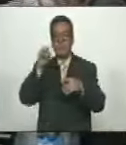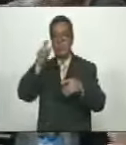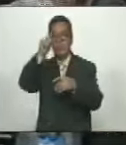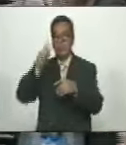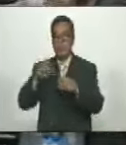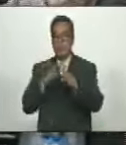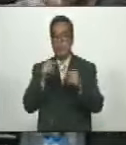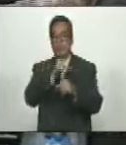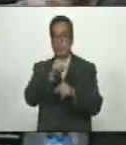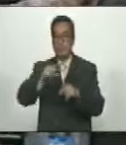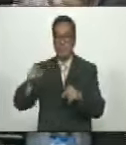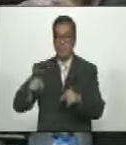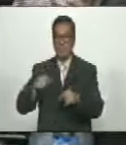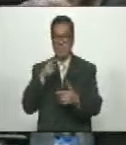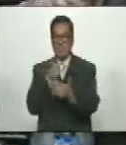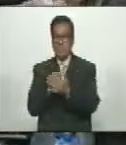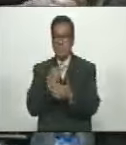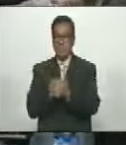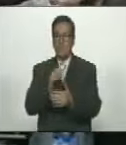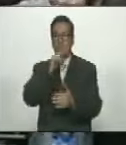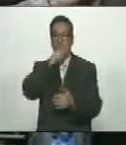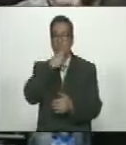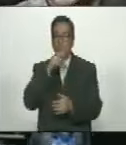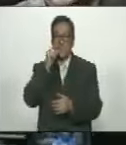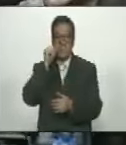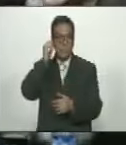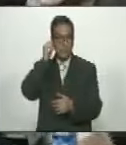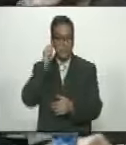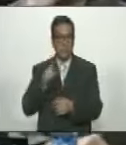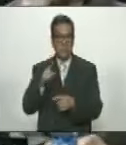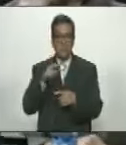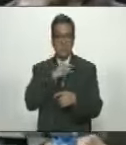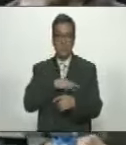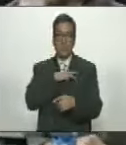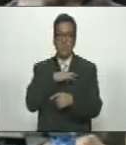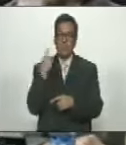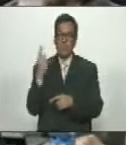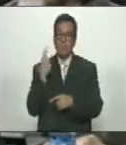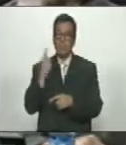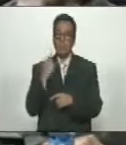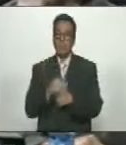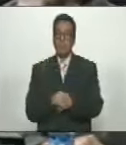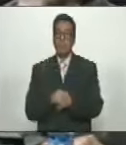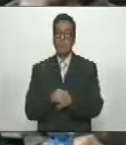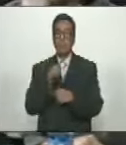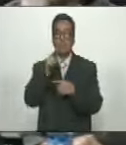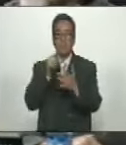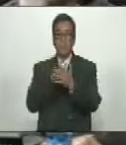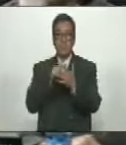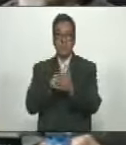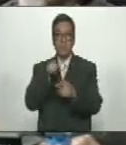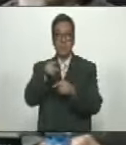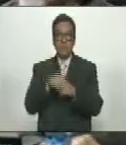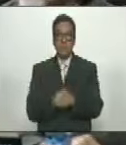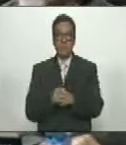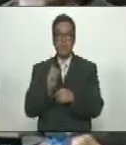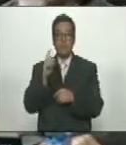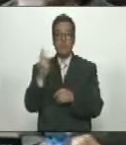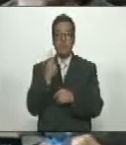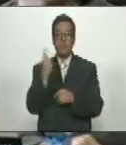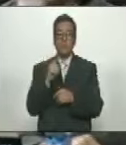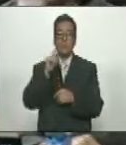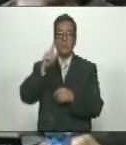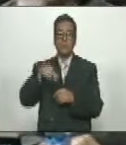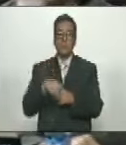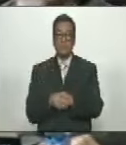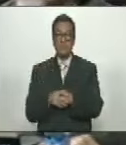De Su Población Pensionada Pero Que No Solamente Una Gran Misión Que No Solamente Se Refiere A La Pensión Sino Que Además